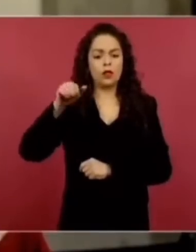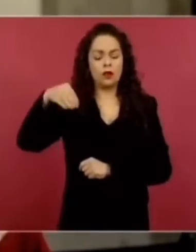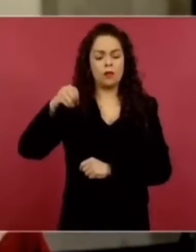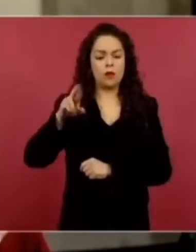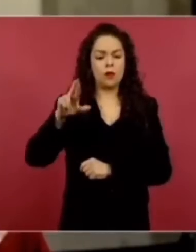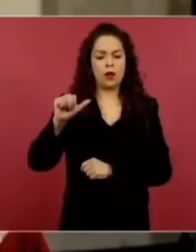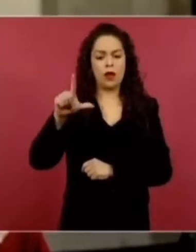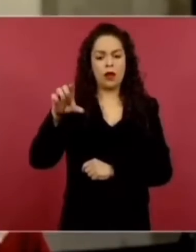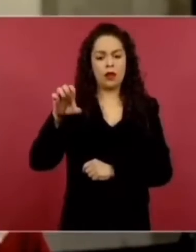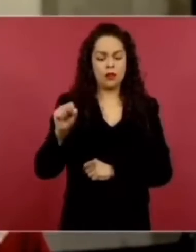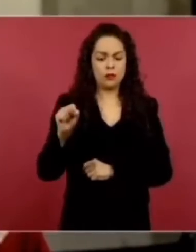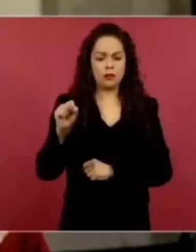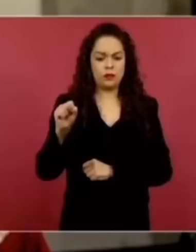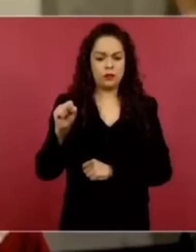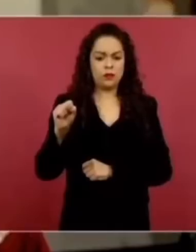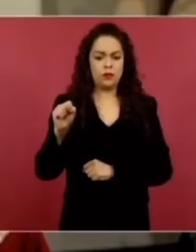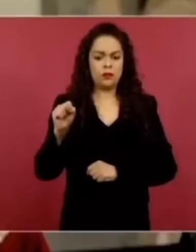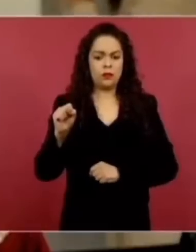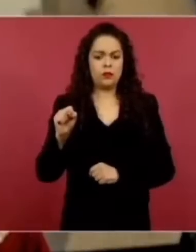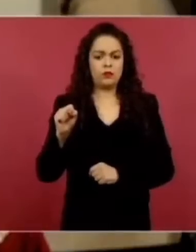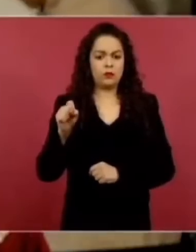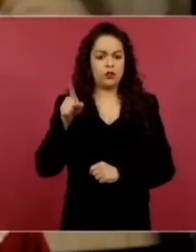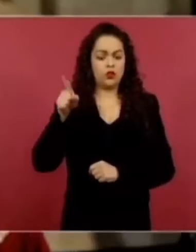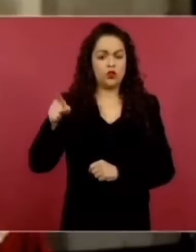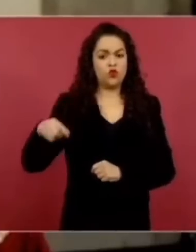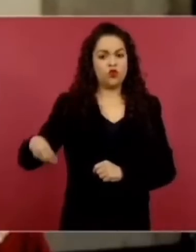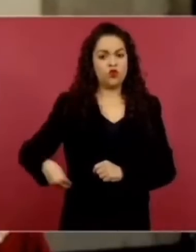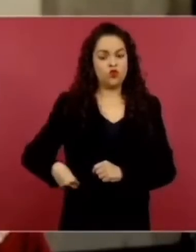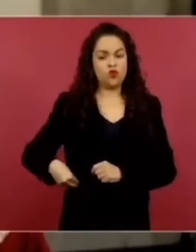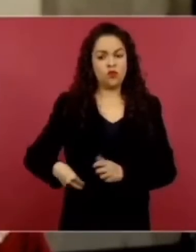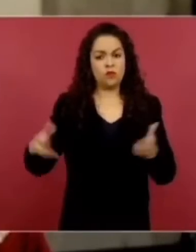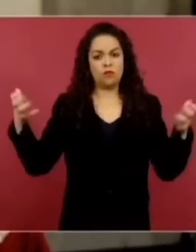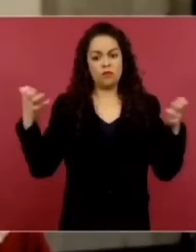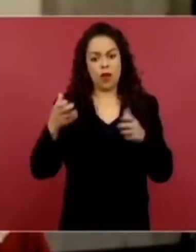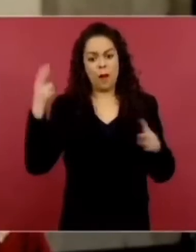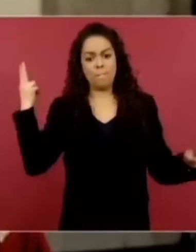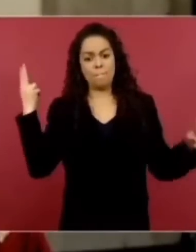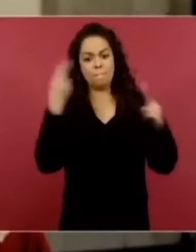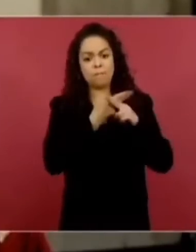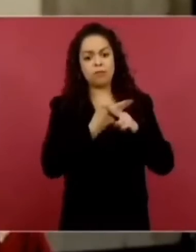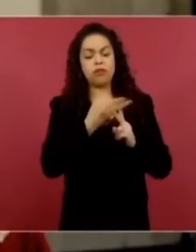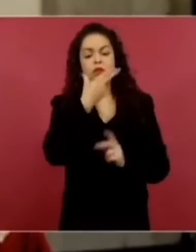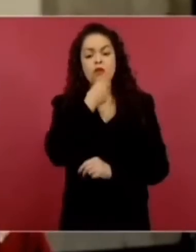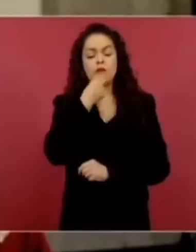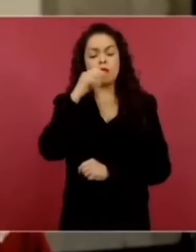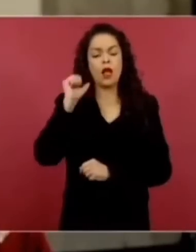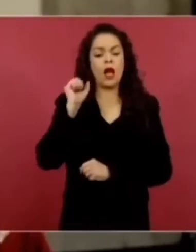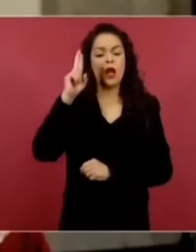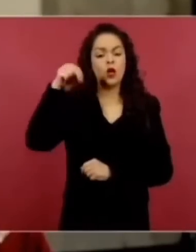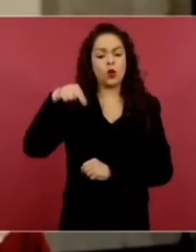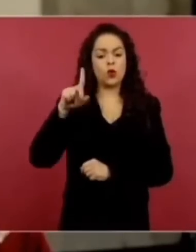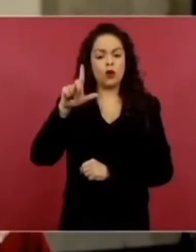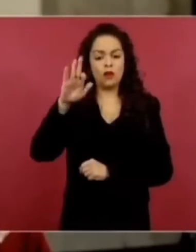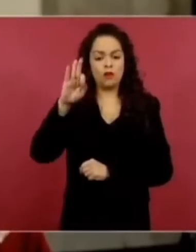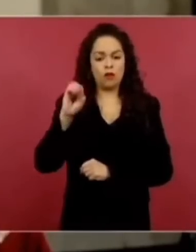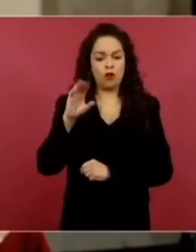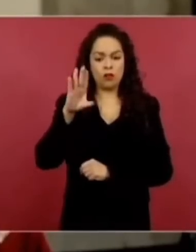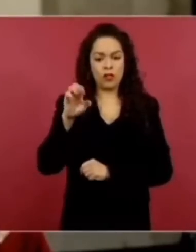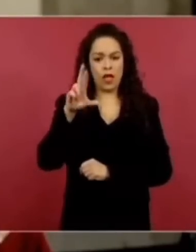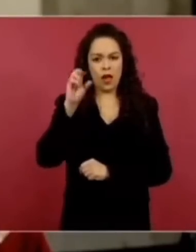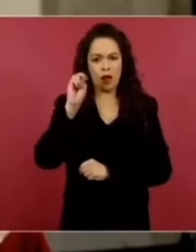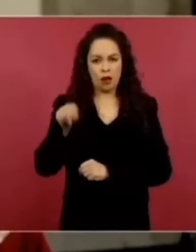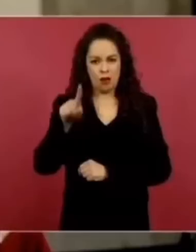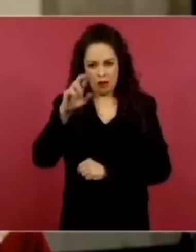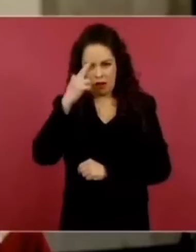intelectual del asesinato del defensor de derechos humanos, Arnulfo Cerón. La vez